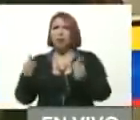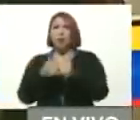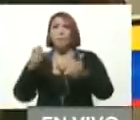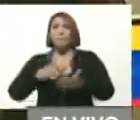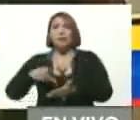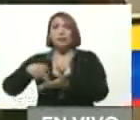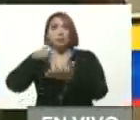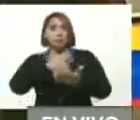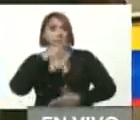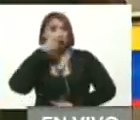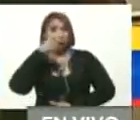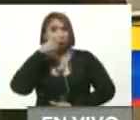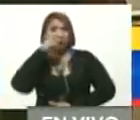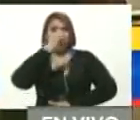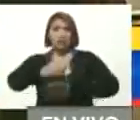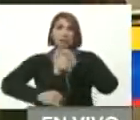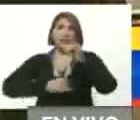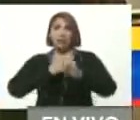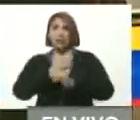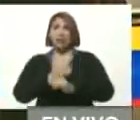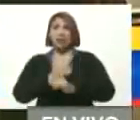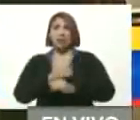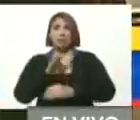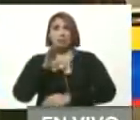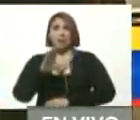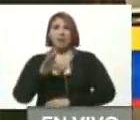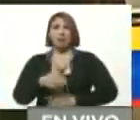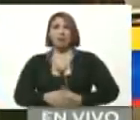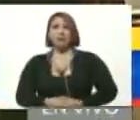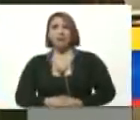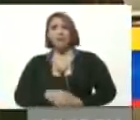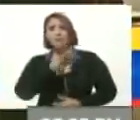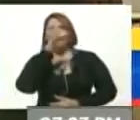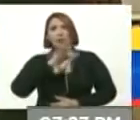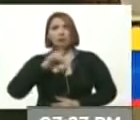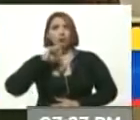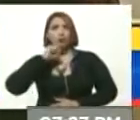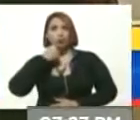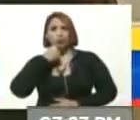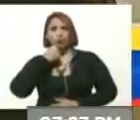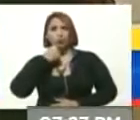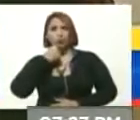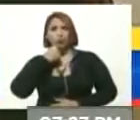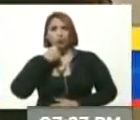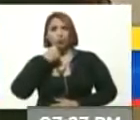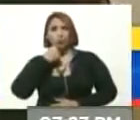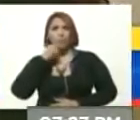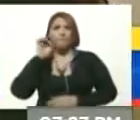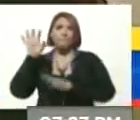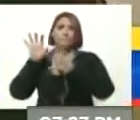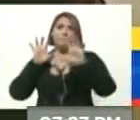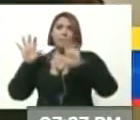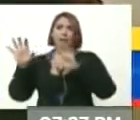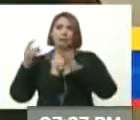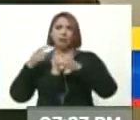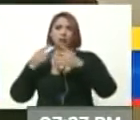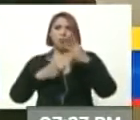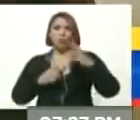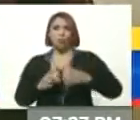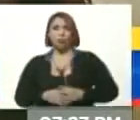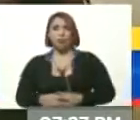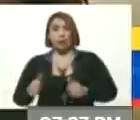de observadores internacionales, el Reino Noruega, la Federación de Rusia, el Reino de los Países Bajos, con el